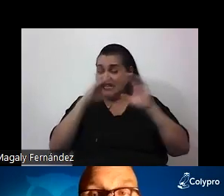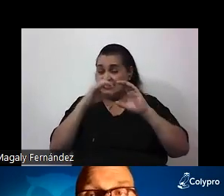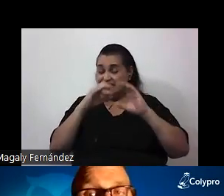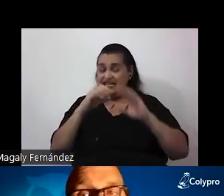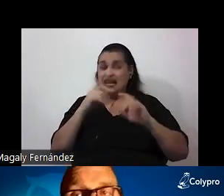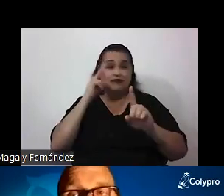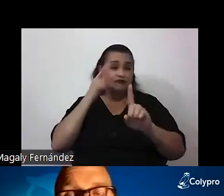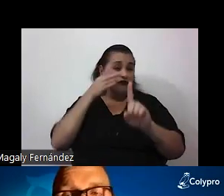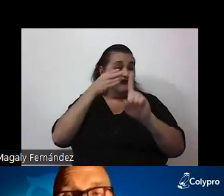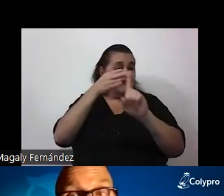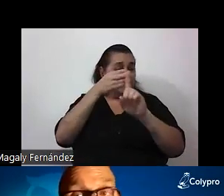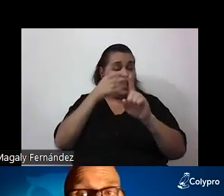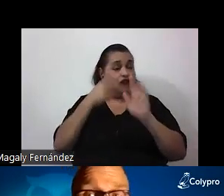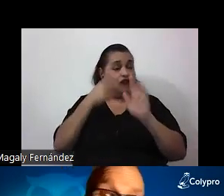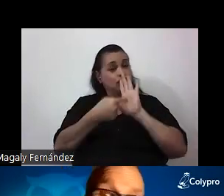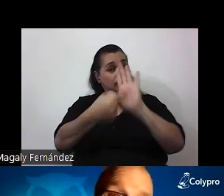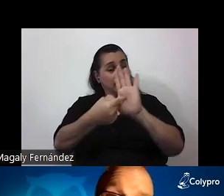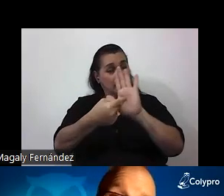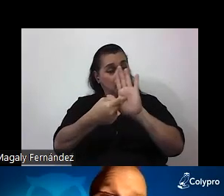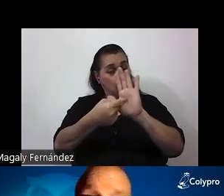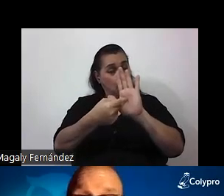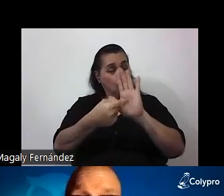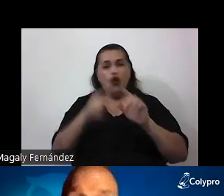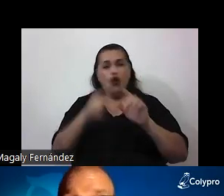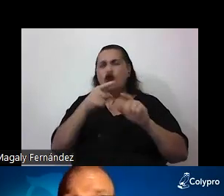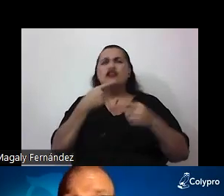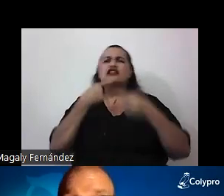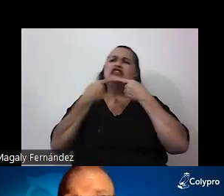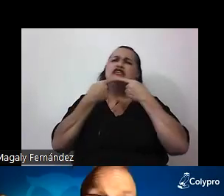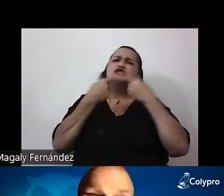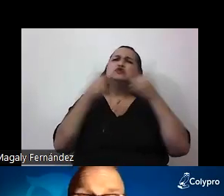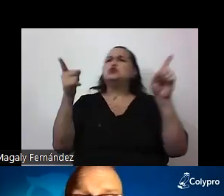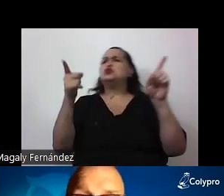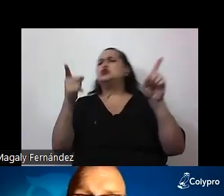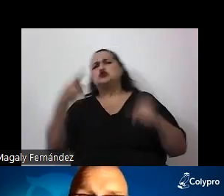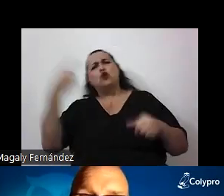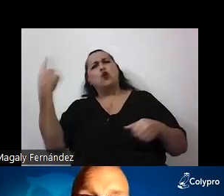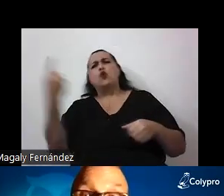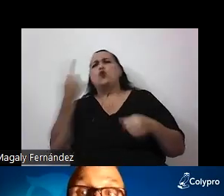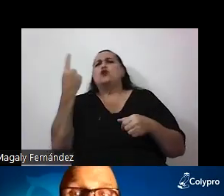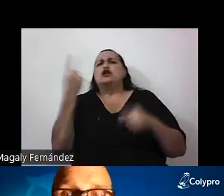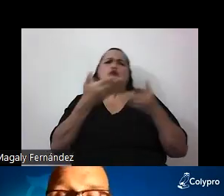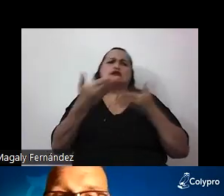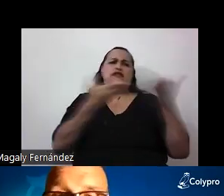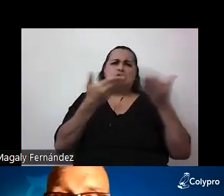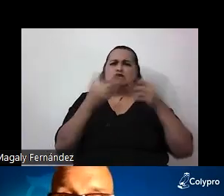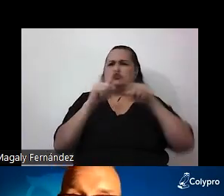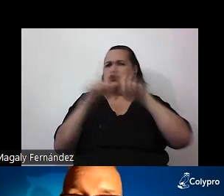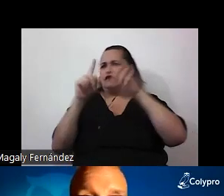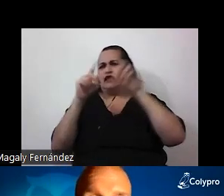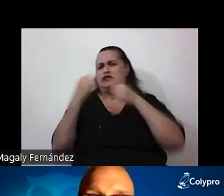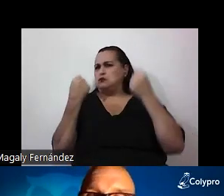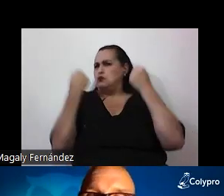pero tampoco son un discurso arbitrario construido por ciertas personas al servicio de ciertos poderes que no tienen nada que ver con la realidad.